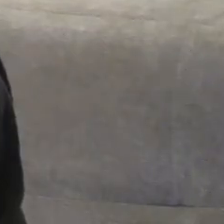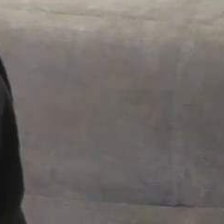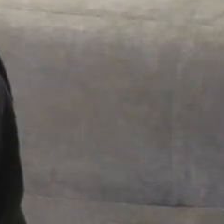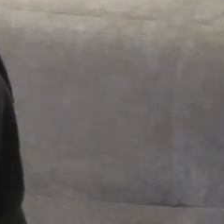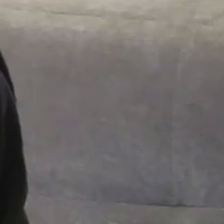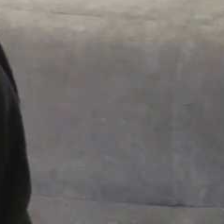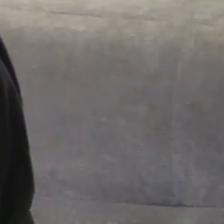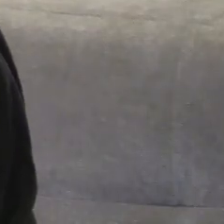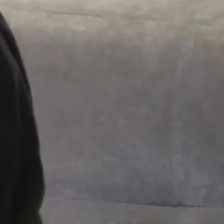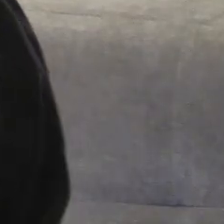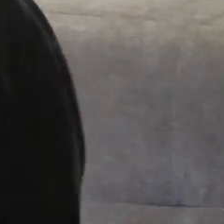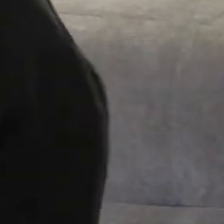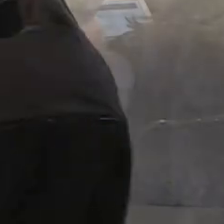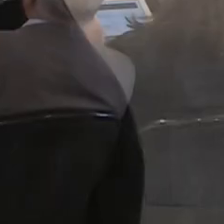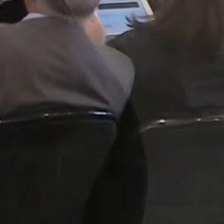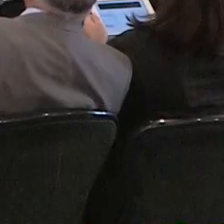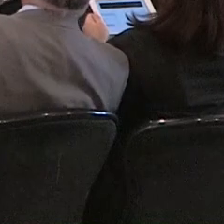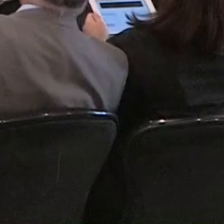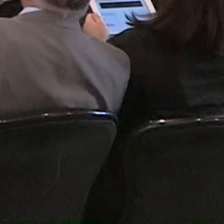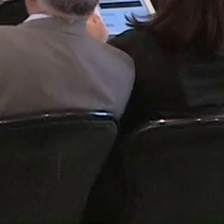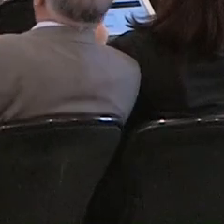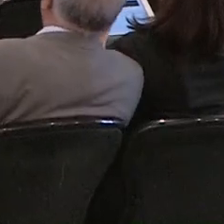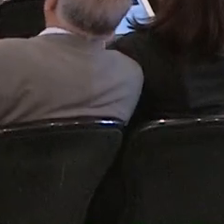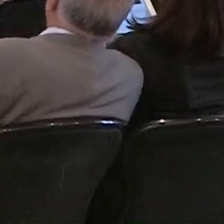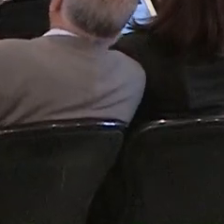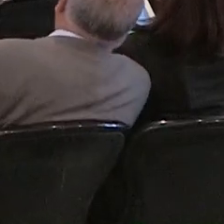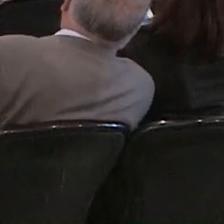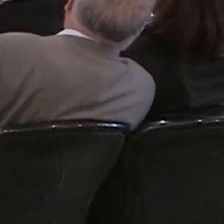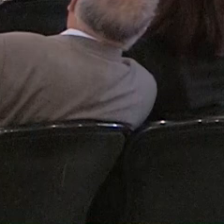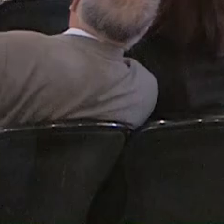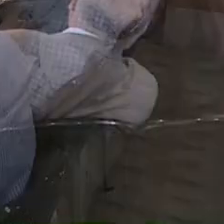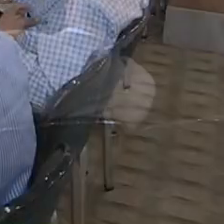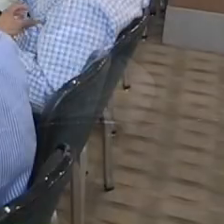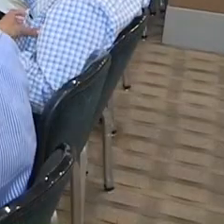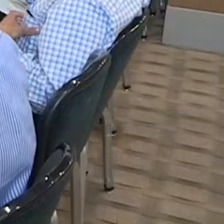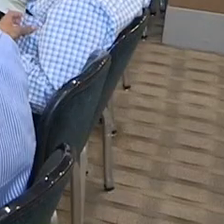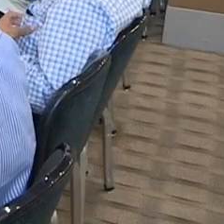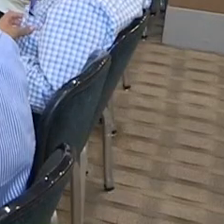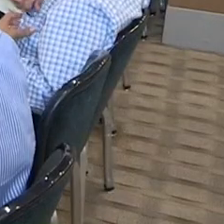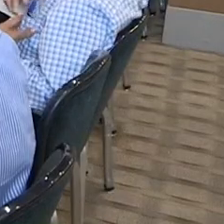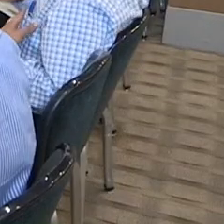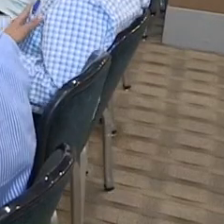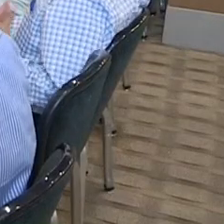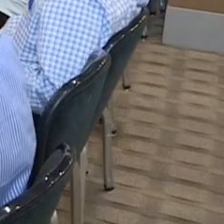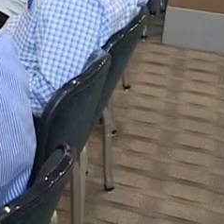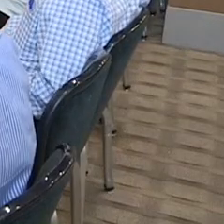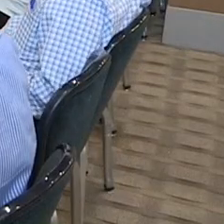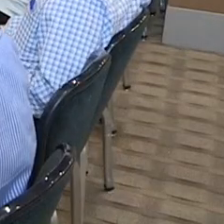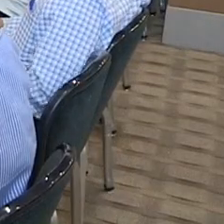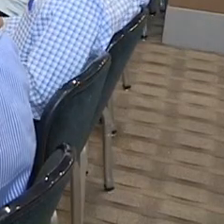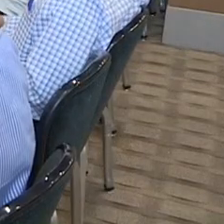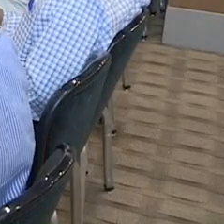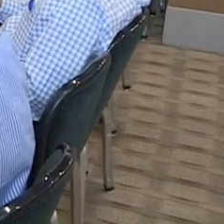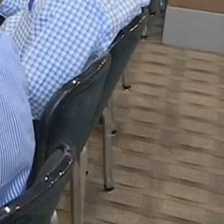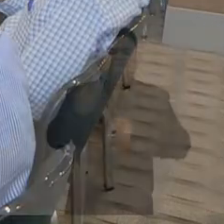W Radio. Bienvenidas, bienvenidos. Adelante. Bueno, bueno. Muchísimas gracias y muy buenas tardes a todos.